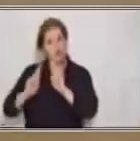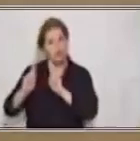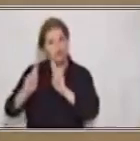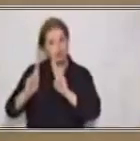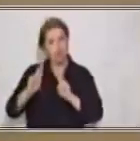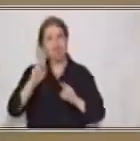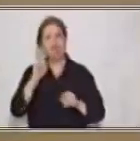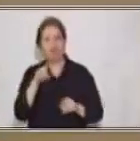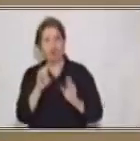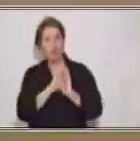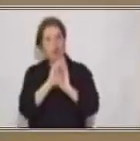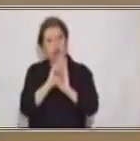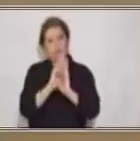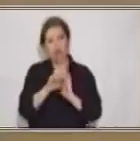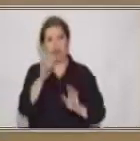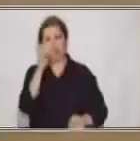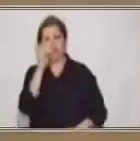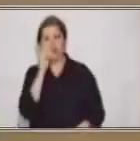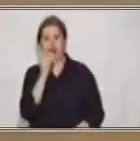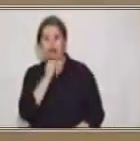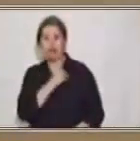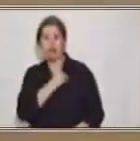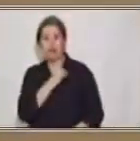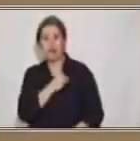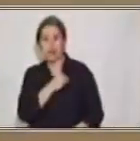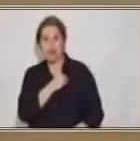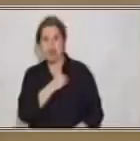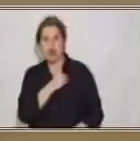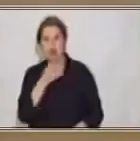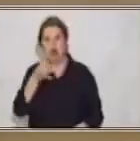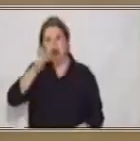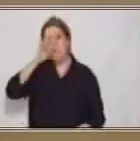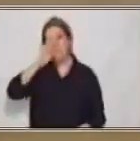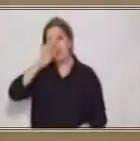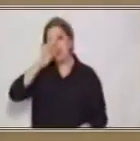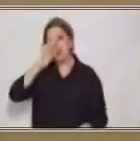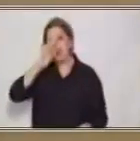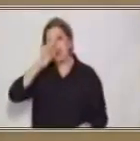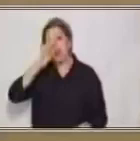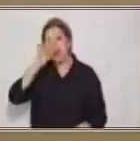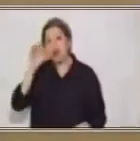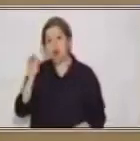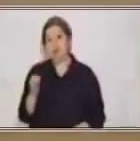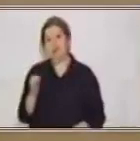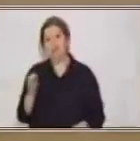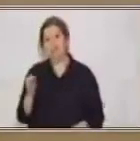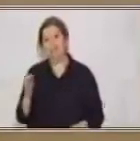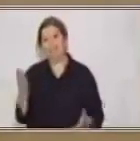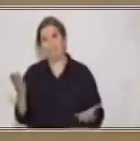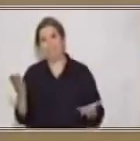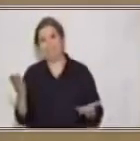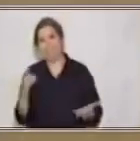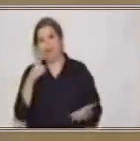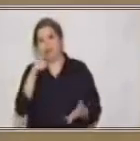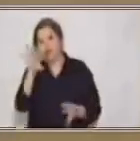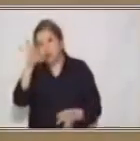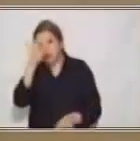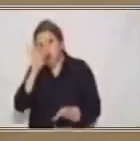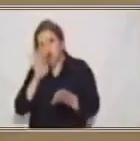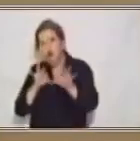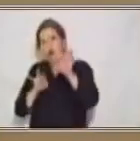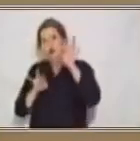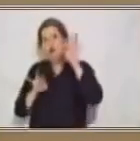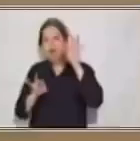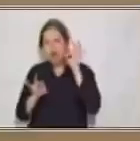café leche? ¿Será que va y? ¿Será que va que? ¿O de?